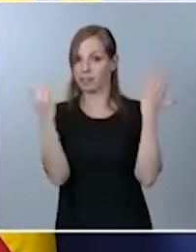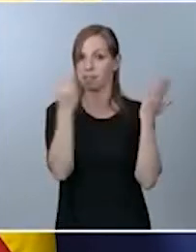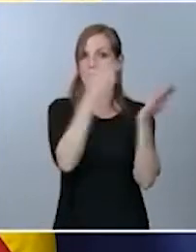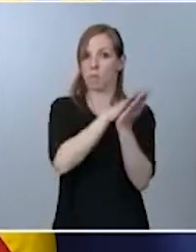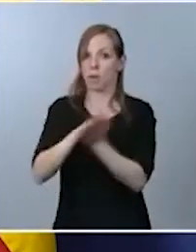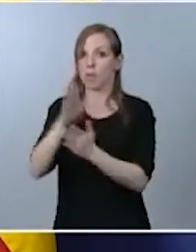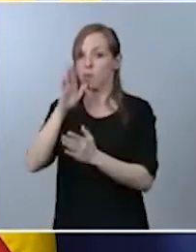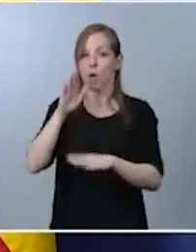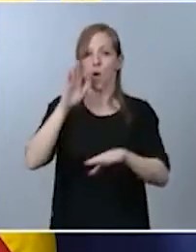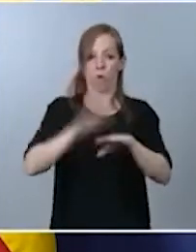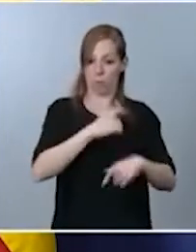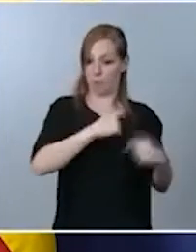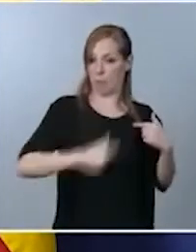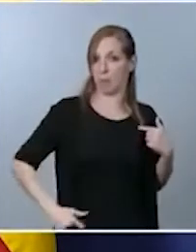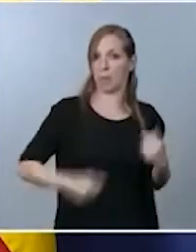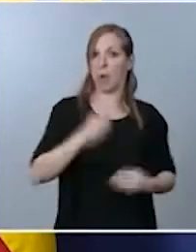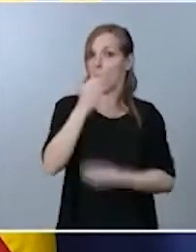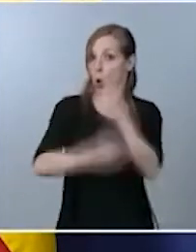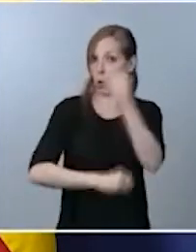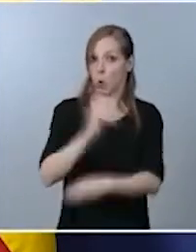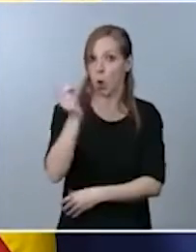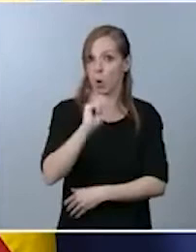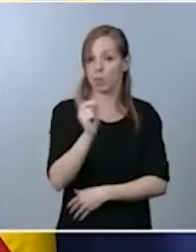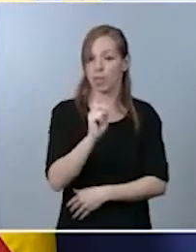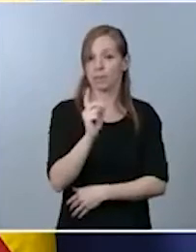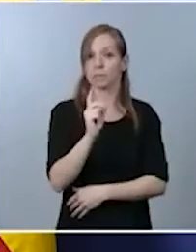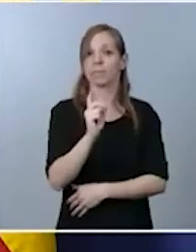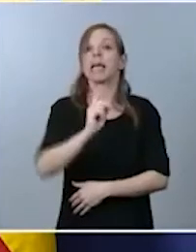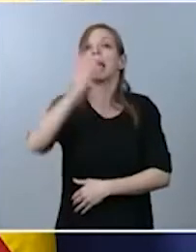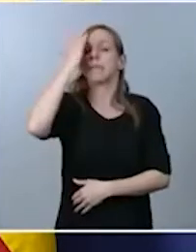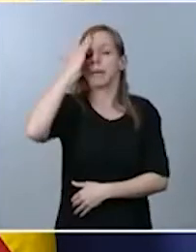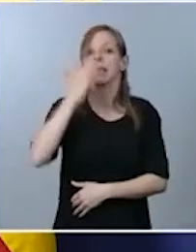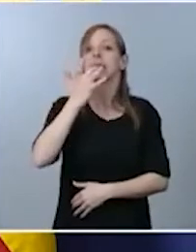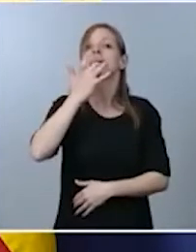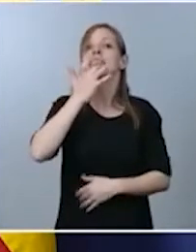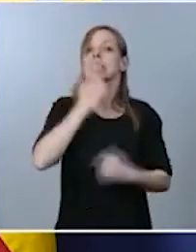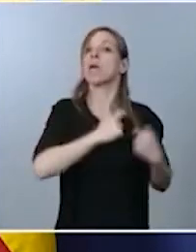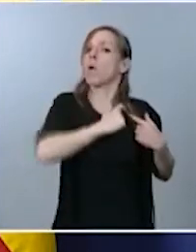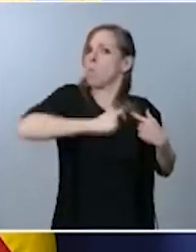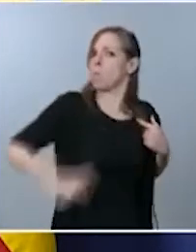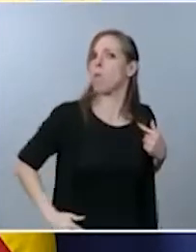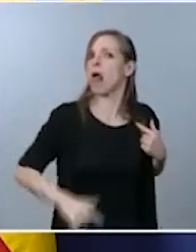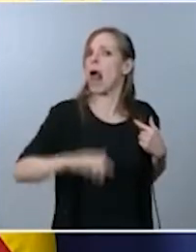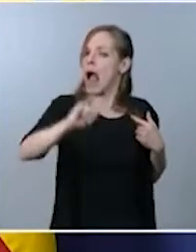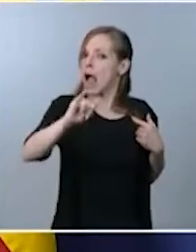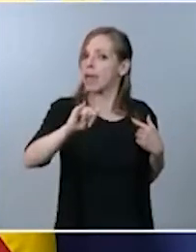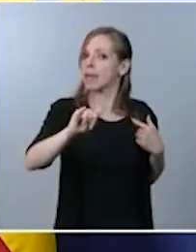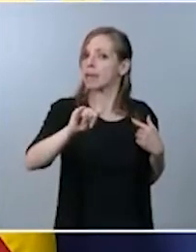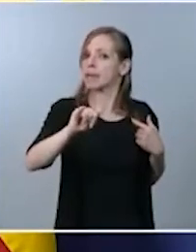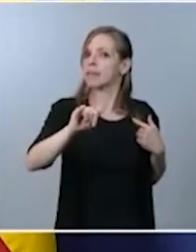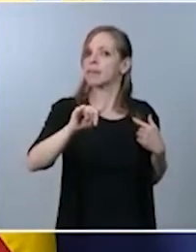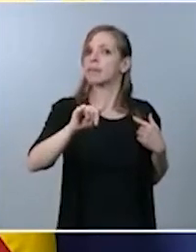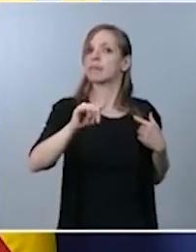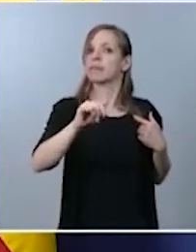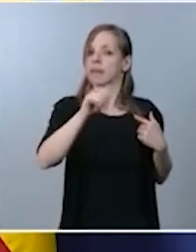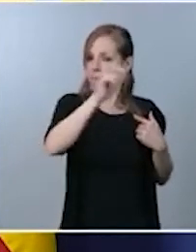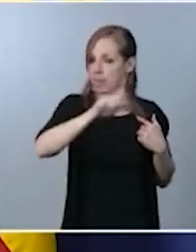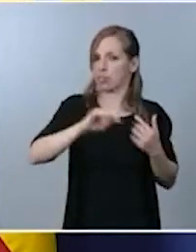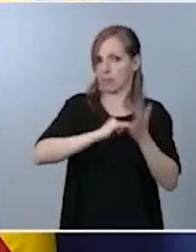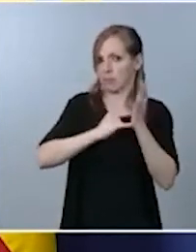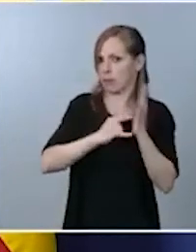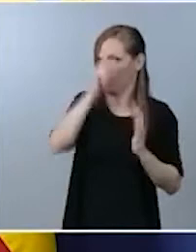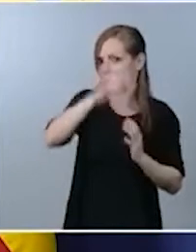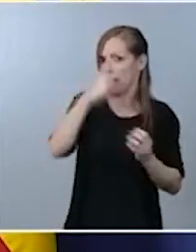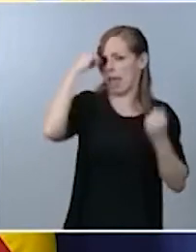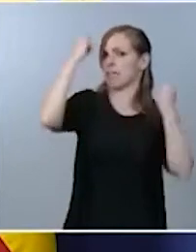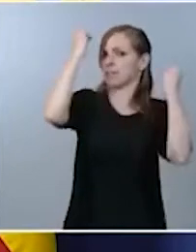de protección, el cinturón de seguridad, si lo hubieran utilizado, los técnicos, quienes saben de esto, nos dicen que